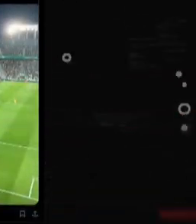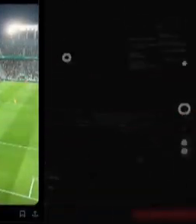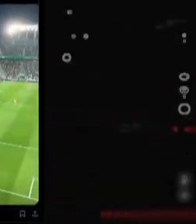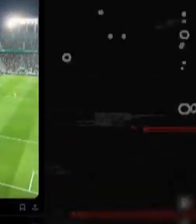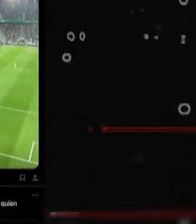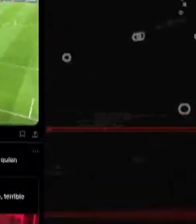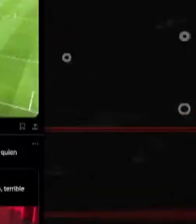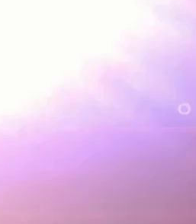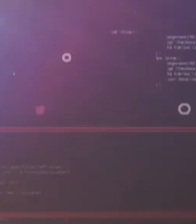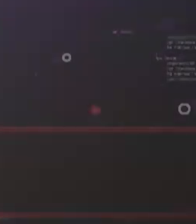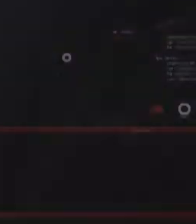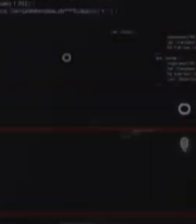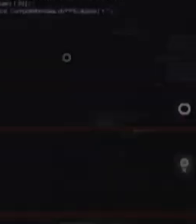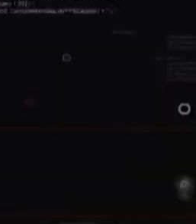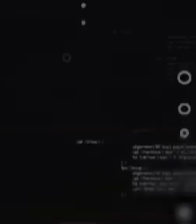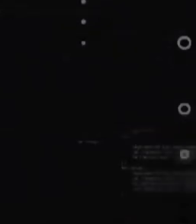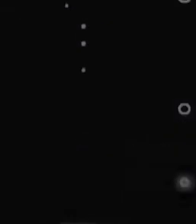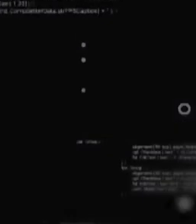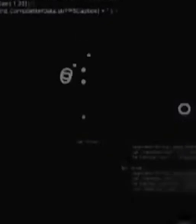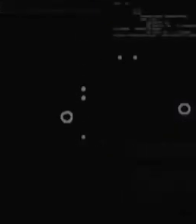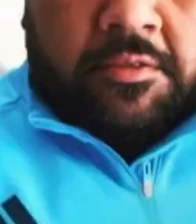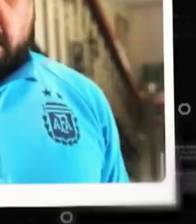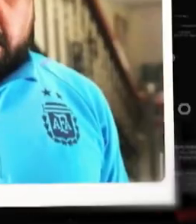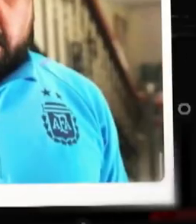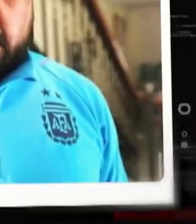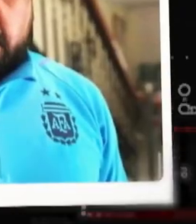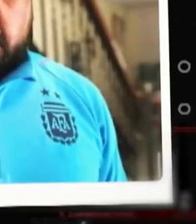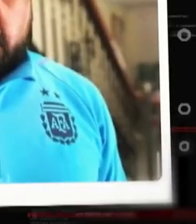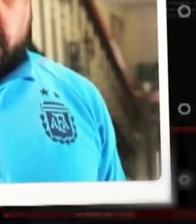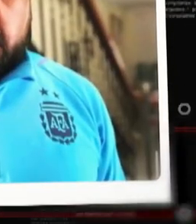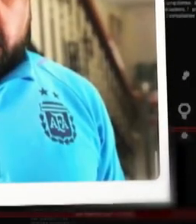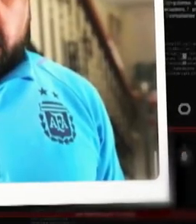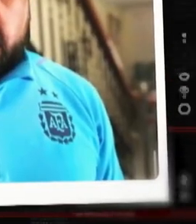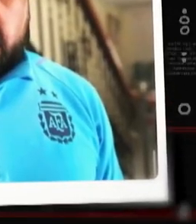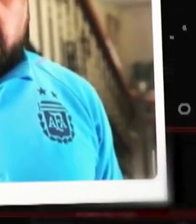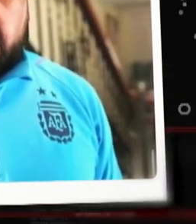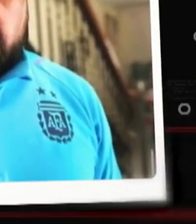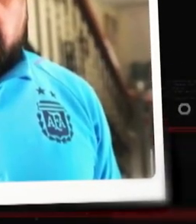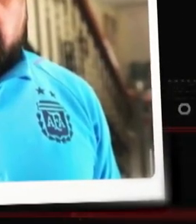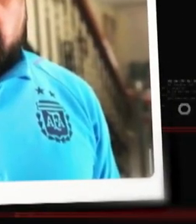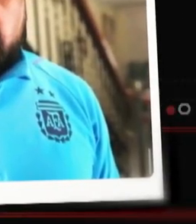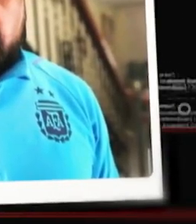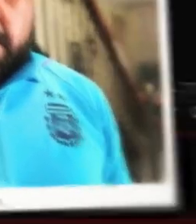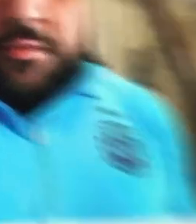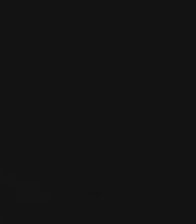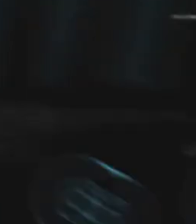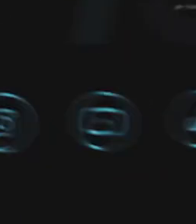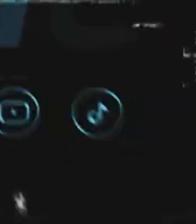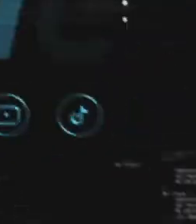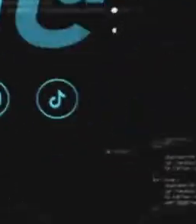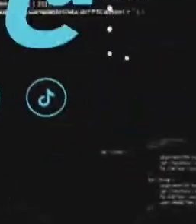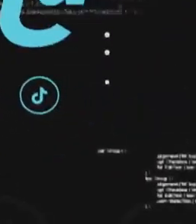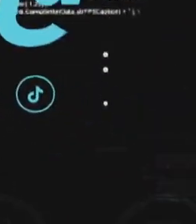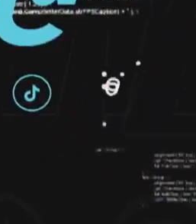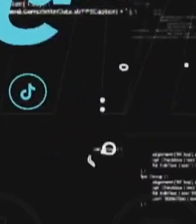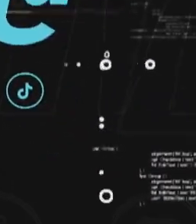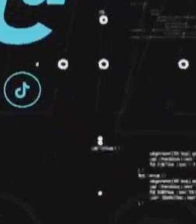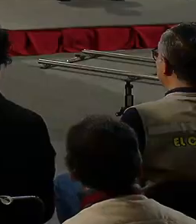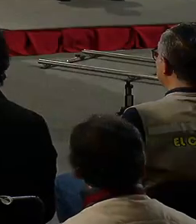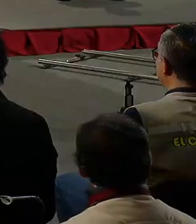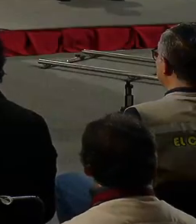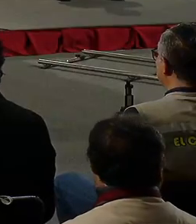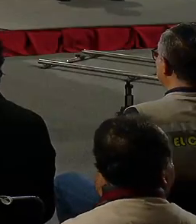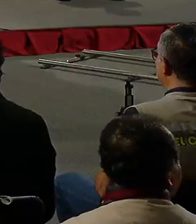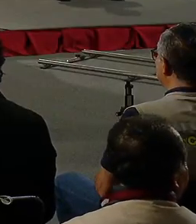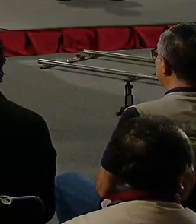detención de Elmayo Zambada. Además, el periodista es continuamente relacionado en notas falsas en redes sociales. Infodemia.